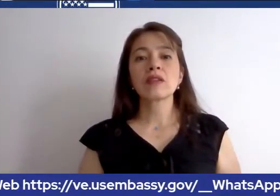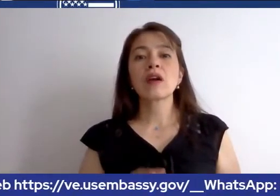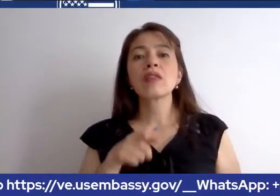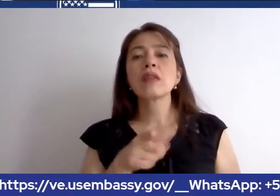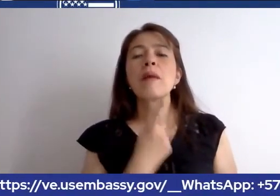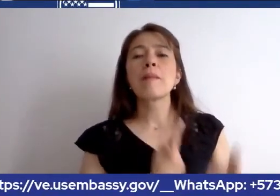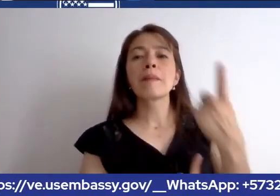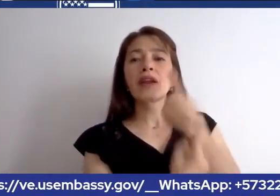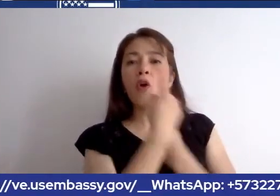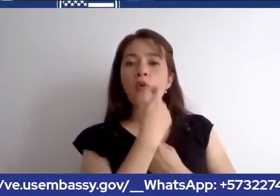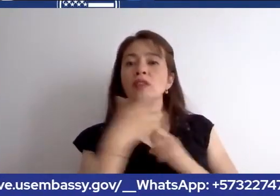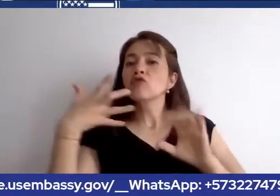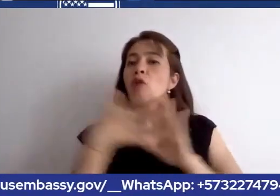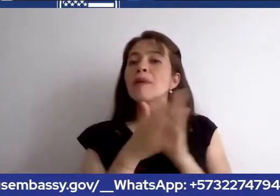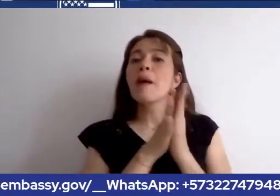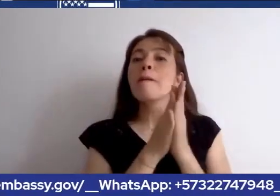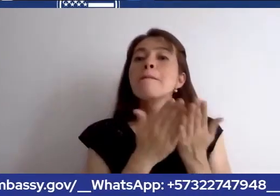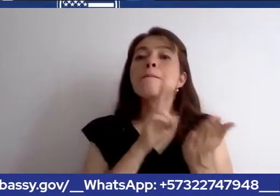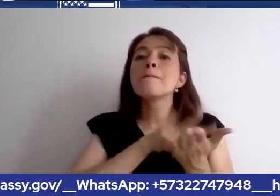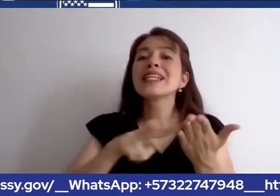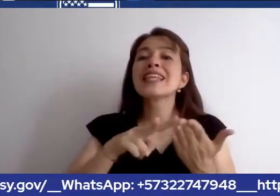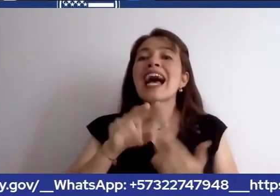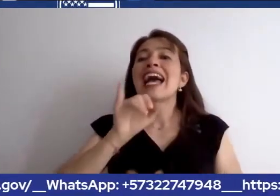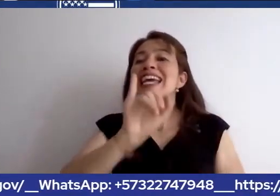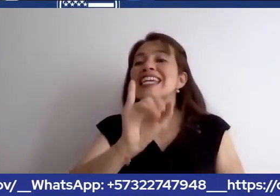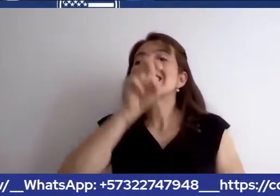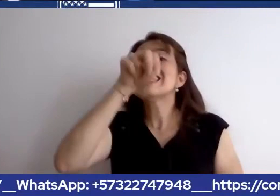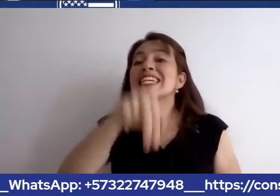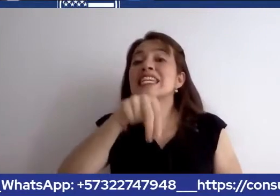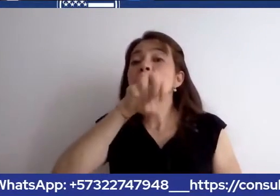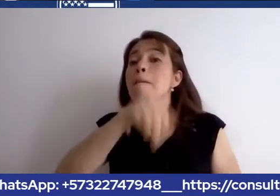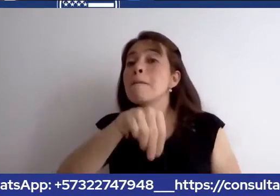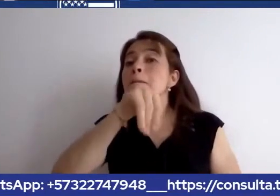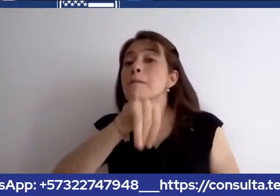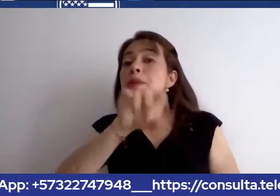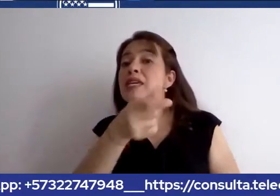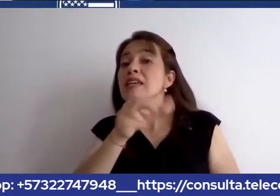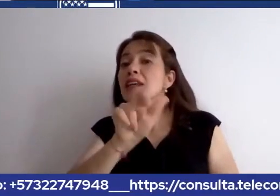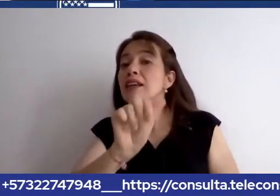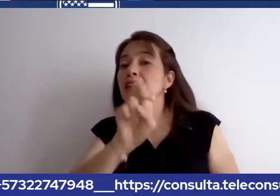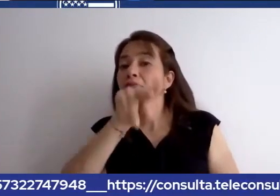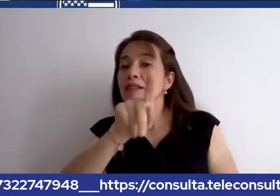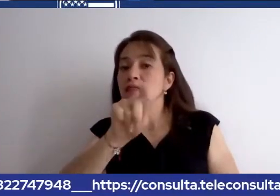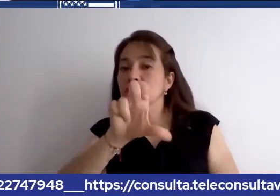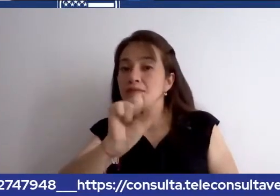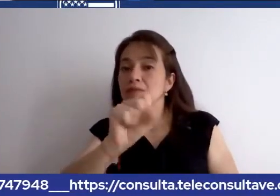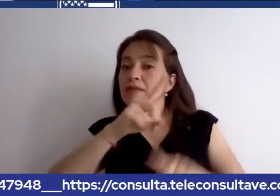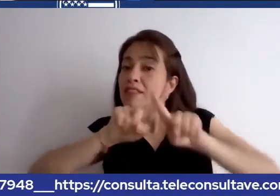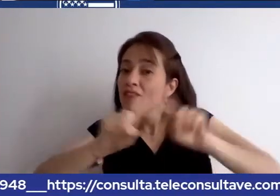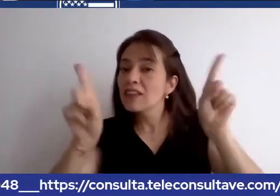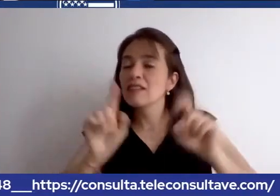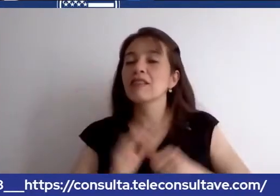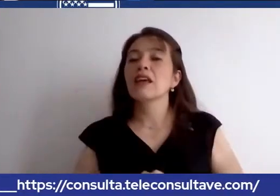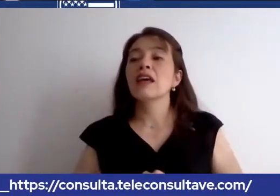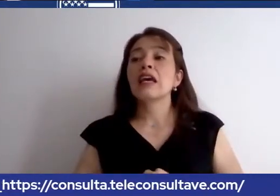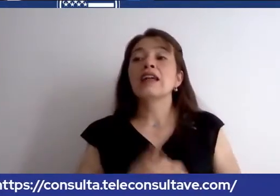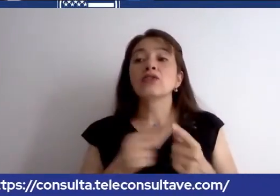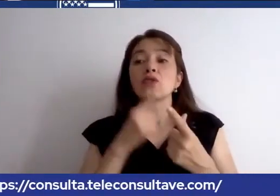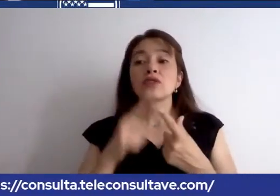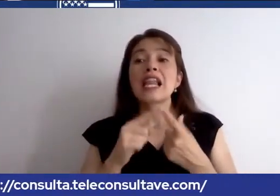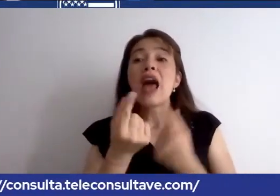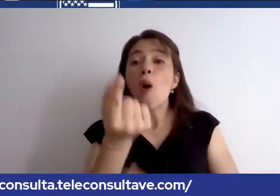visas inmigrantes la embajada de los estados unidos en bogotá específicamente es la única